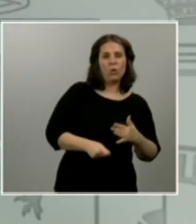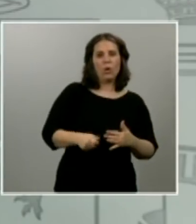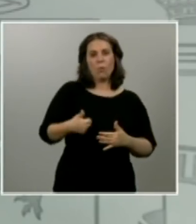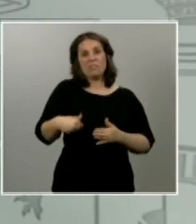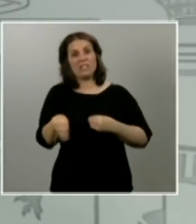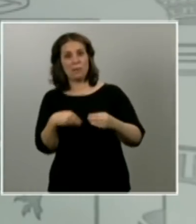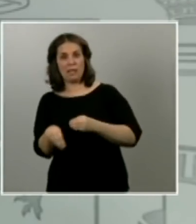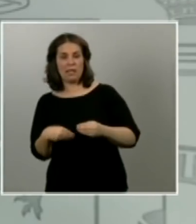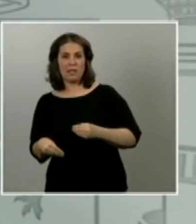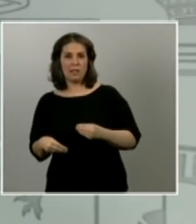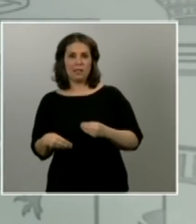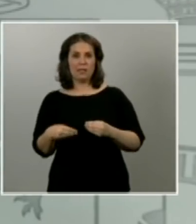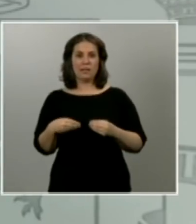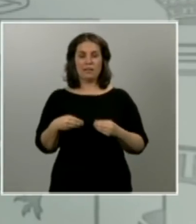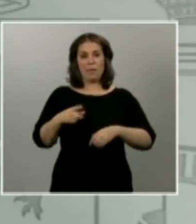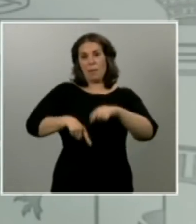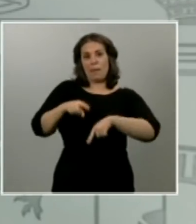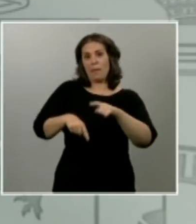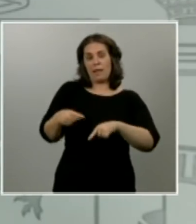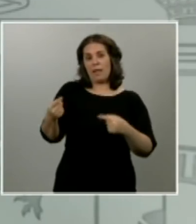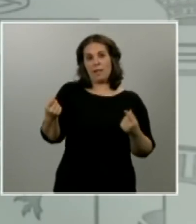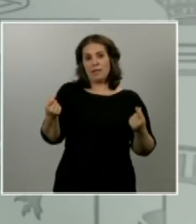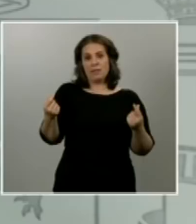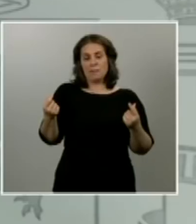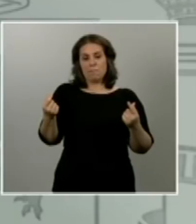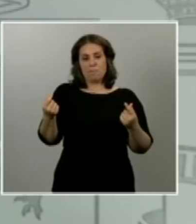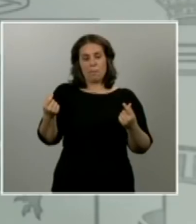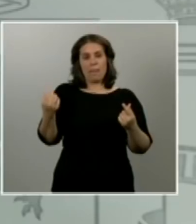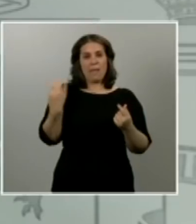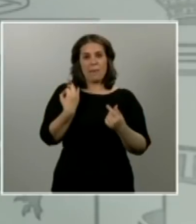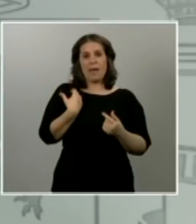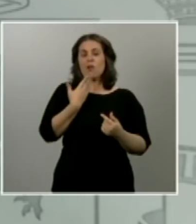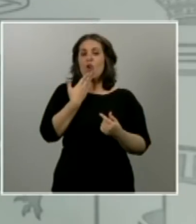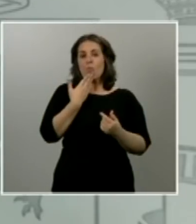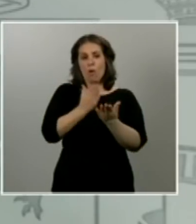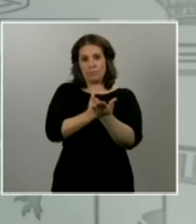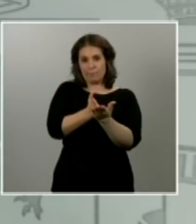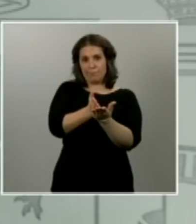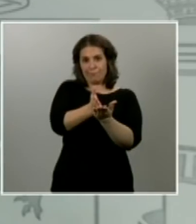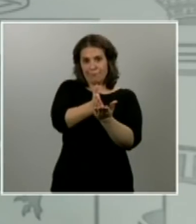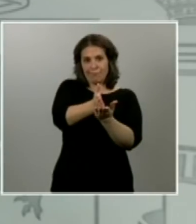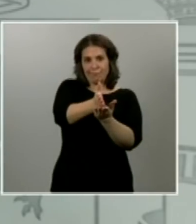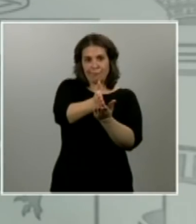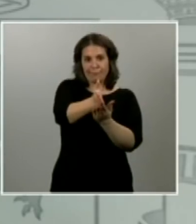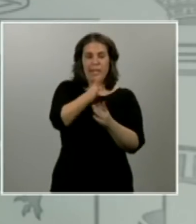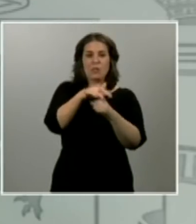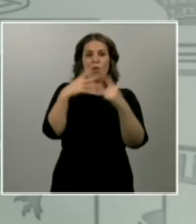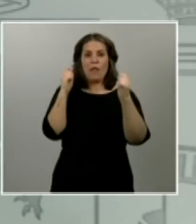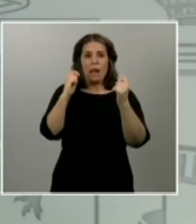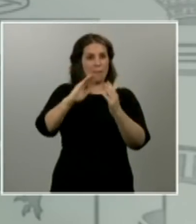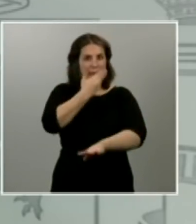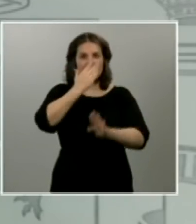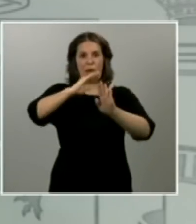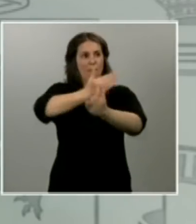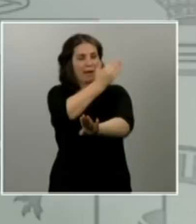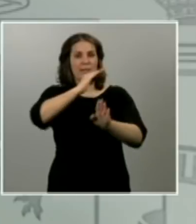ese pasillo que tenemos que transitar hasta que definitivamente salgamos de esta pandemia